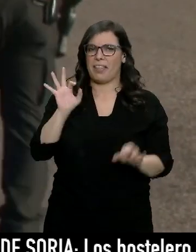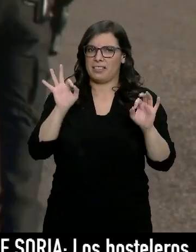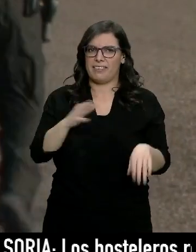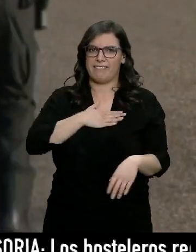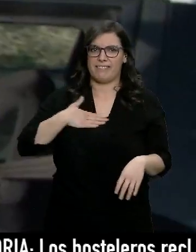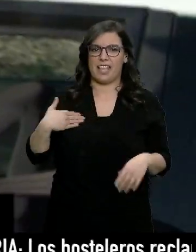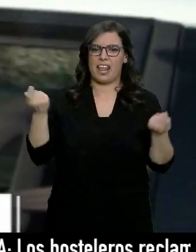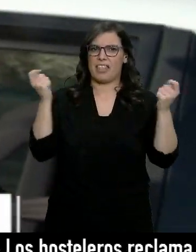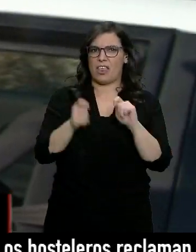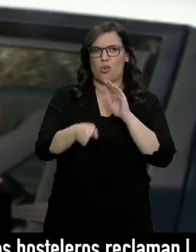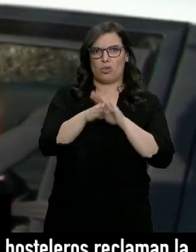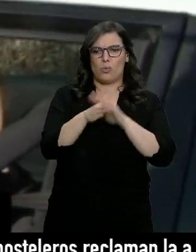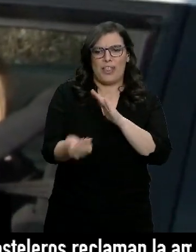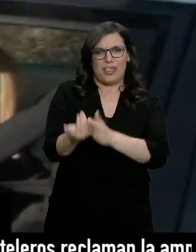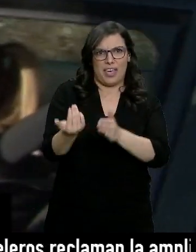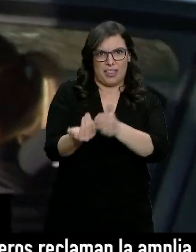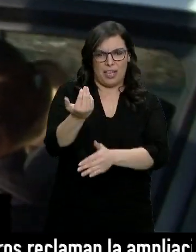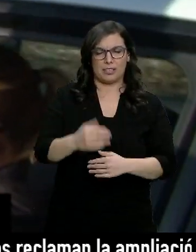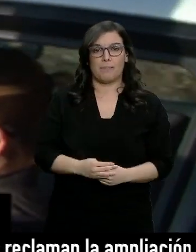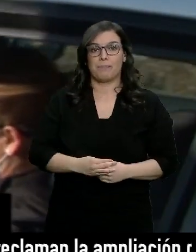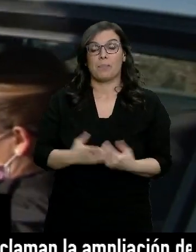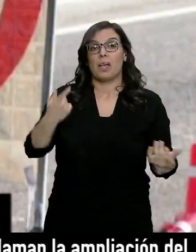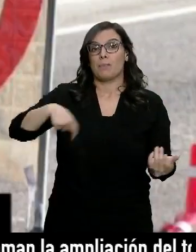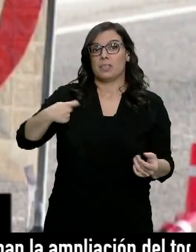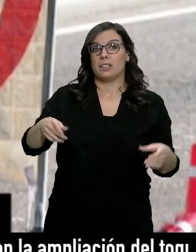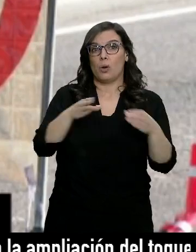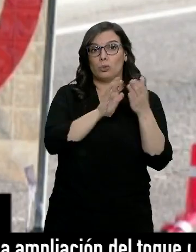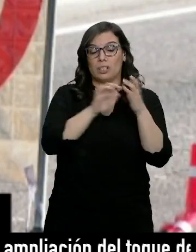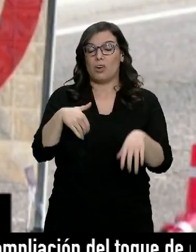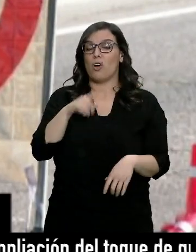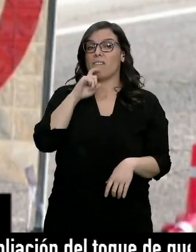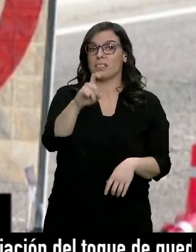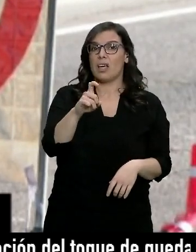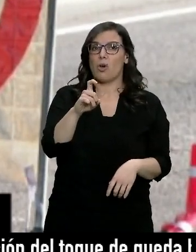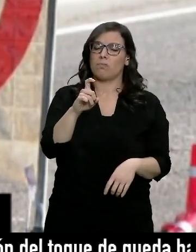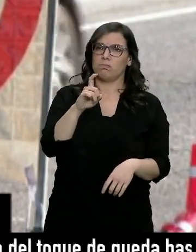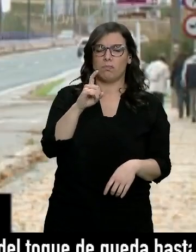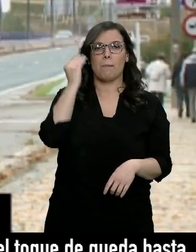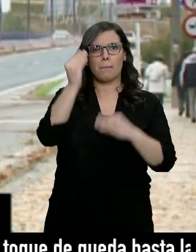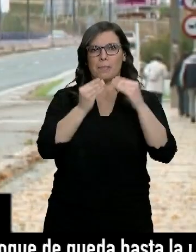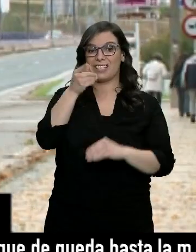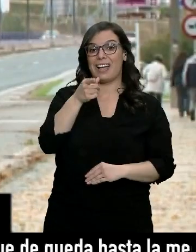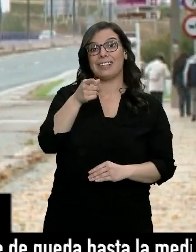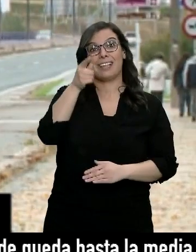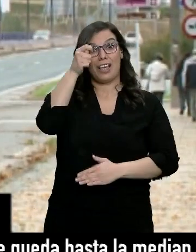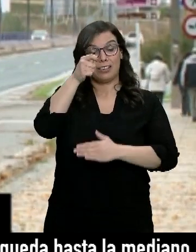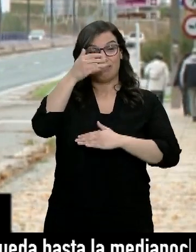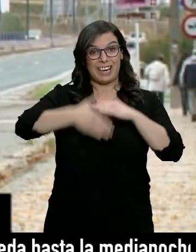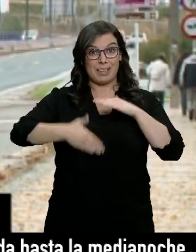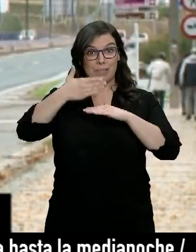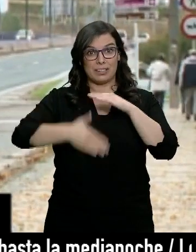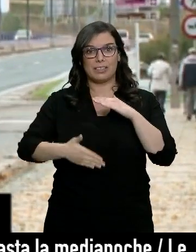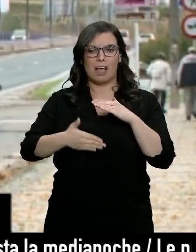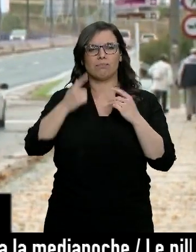de extenderlo durante algunos días más. De hecho, el presidente de la Junta ha advertido que le parece una medida eficaz en el control del virus.